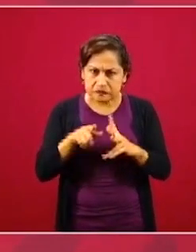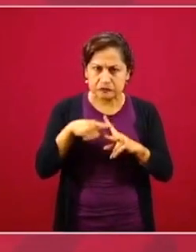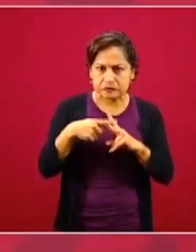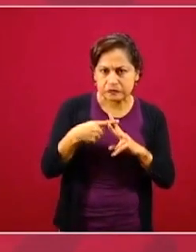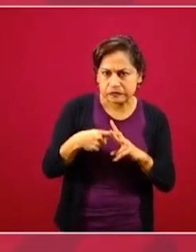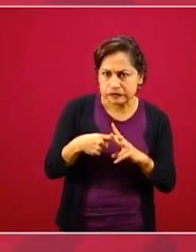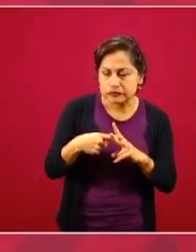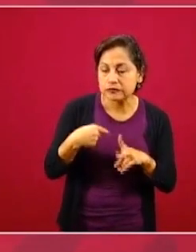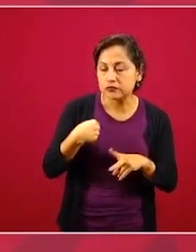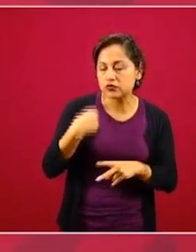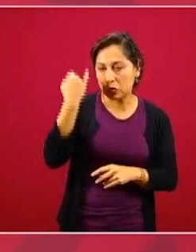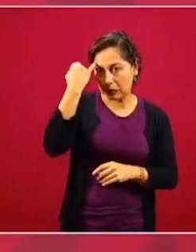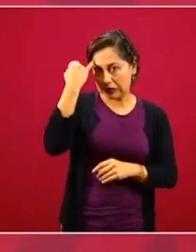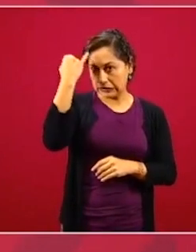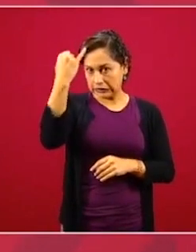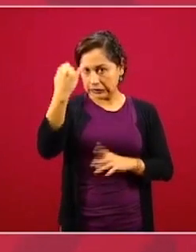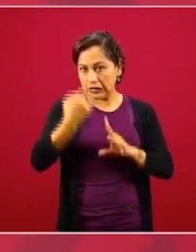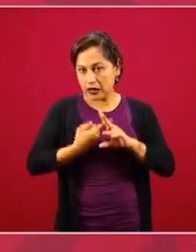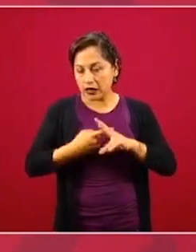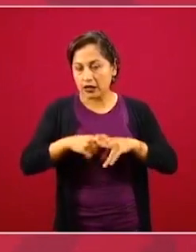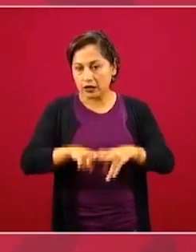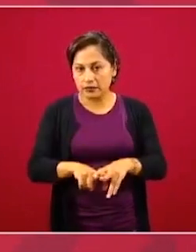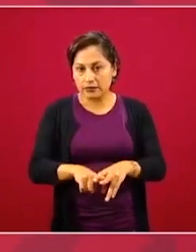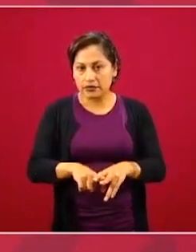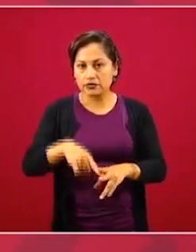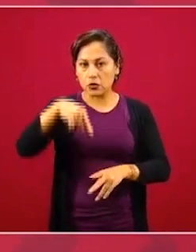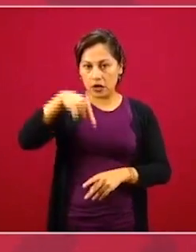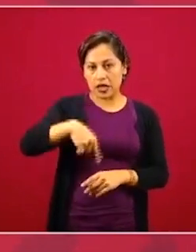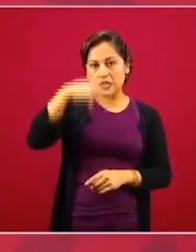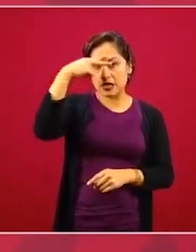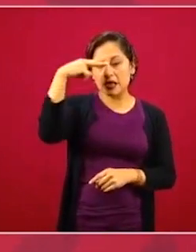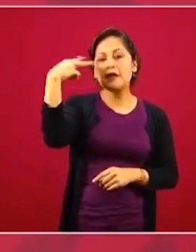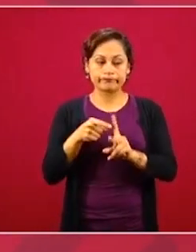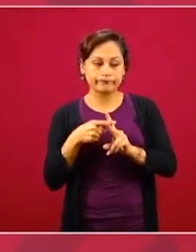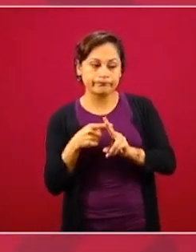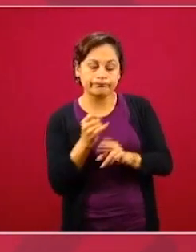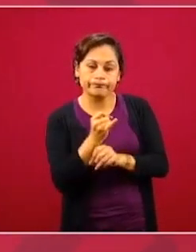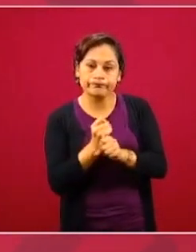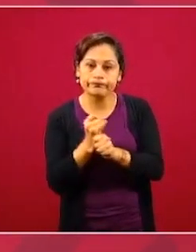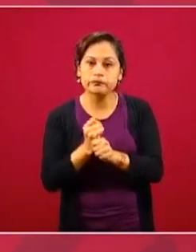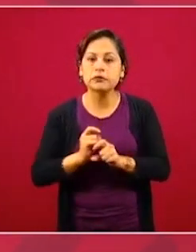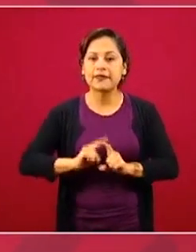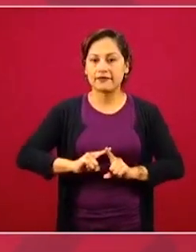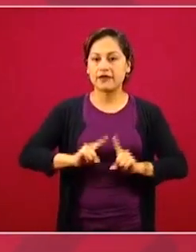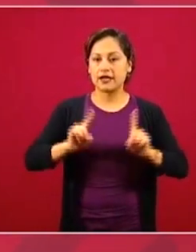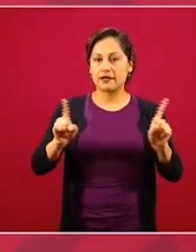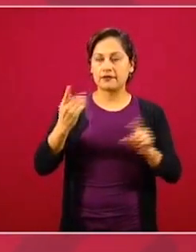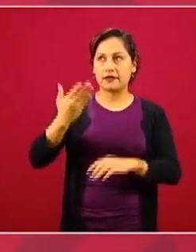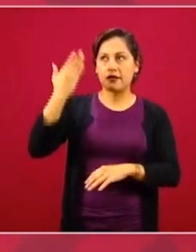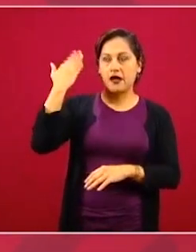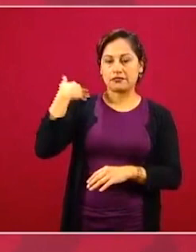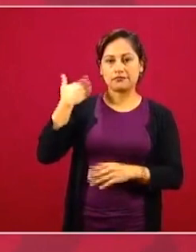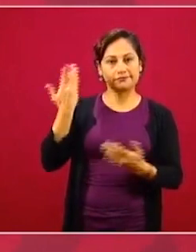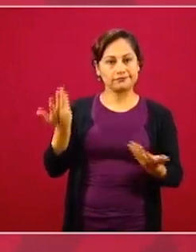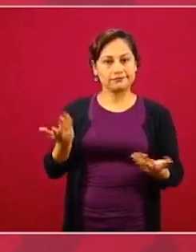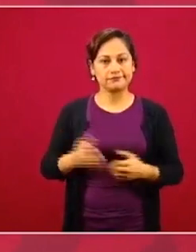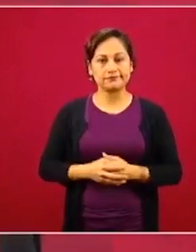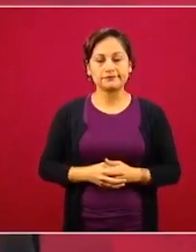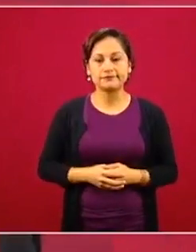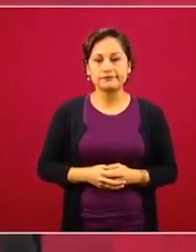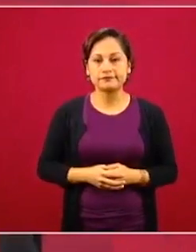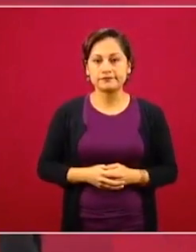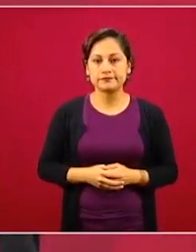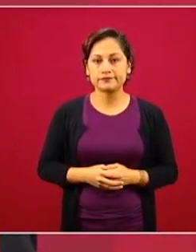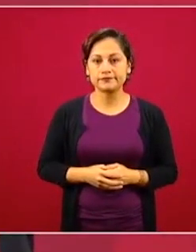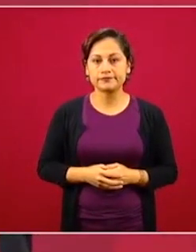Es un sistema de medición distinto y a lo